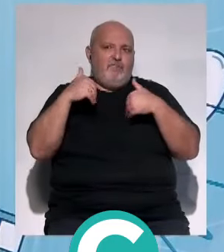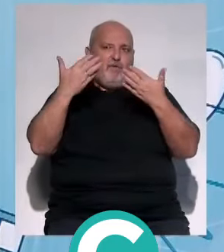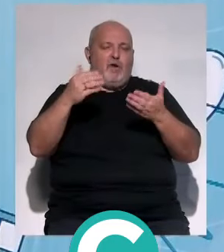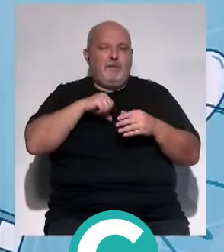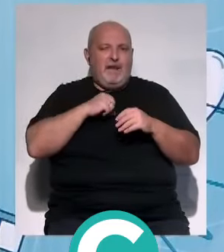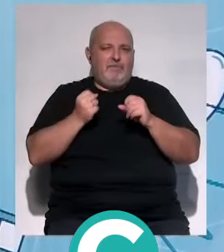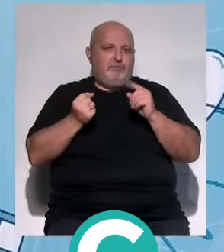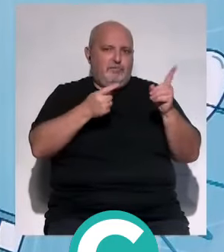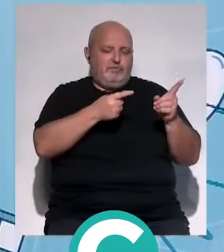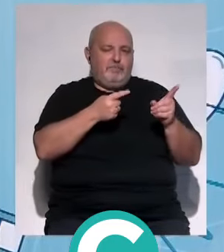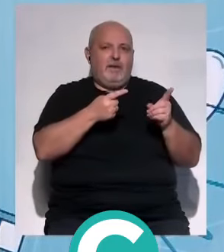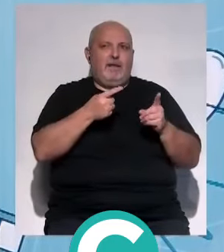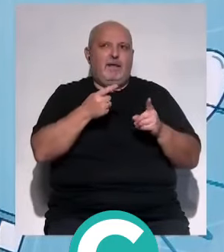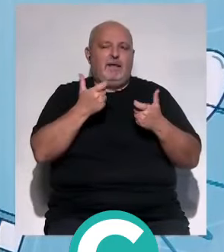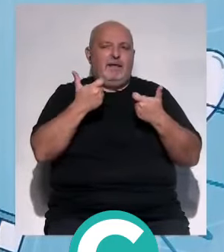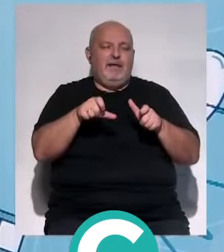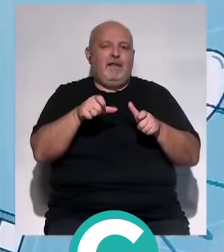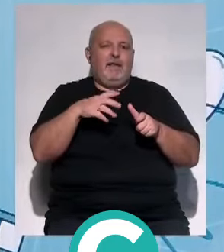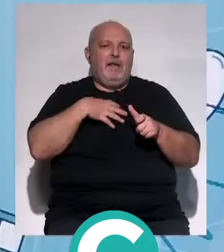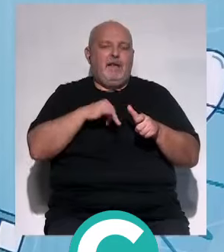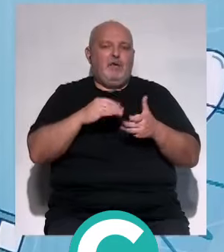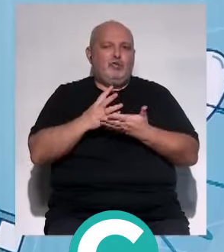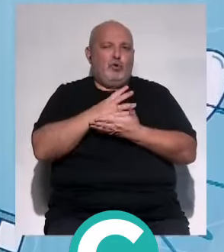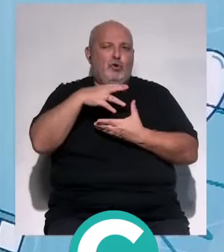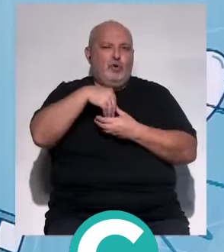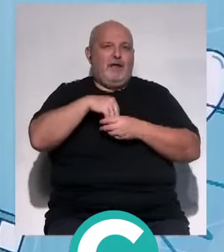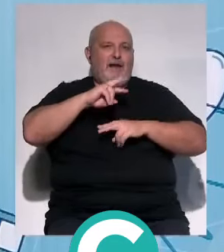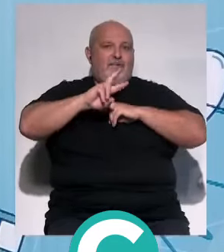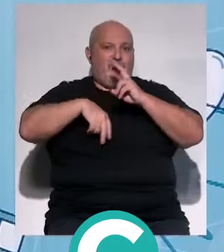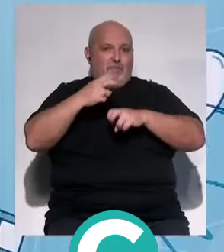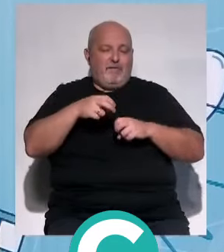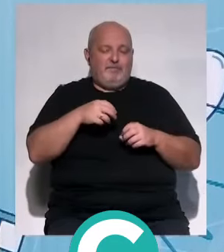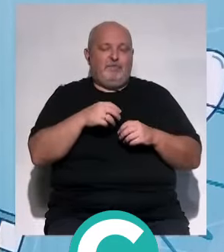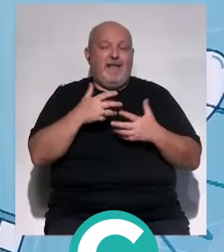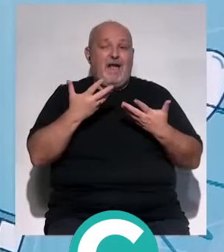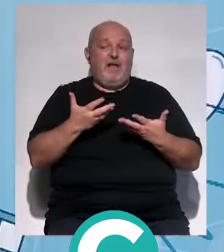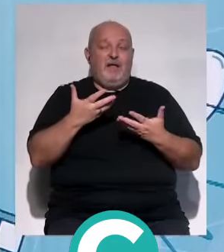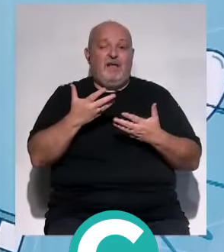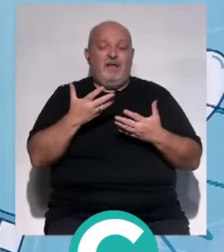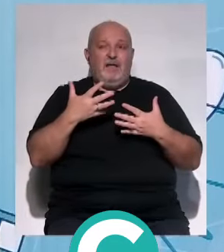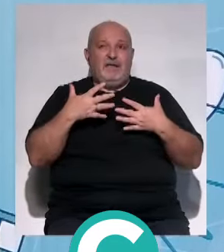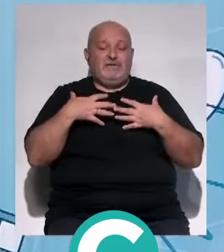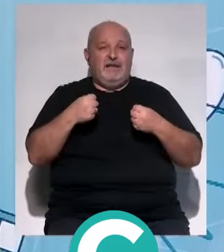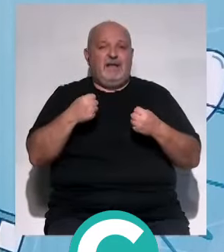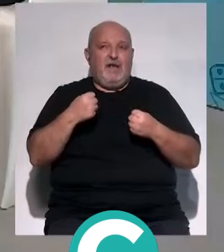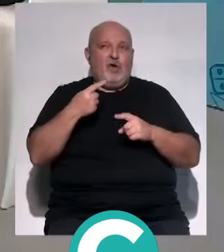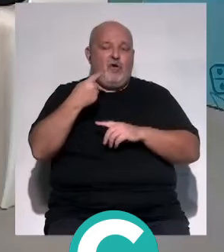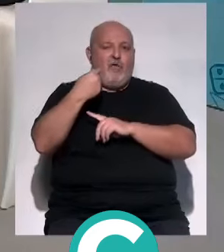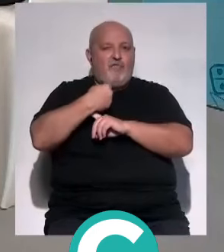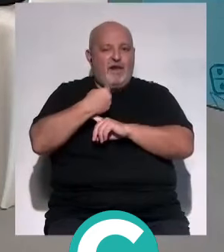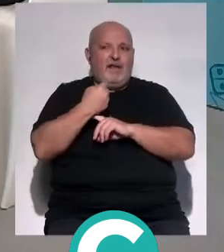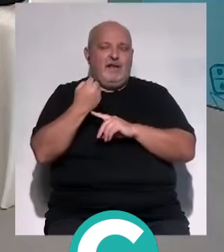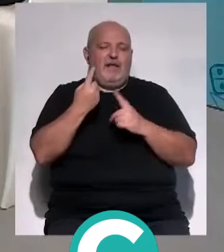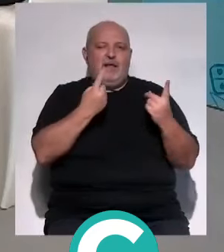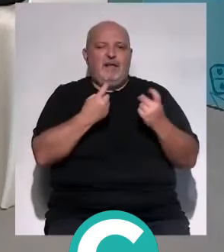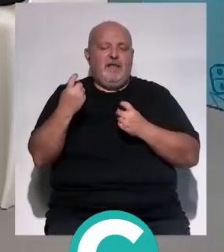del hospital, para ser posible toda esta reforma, que actualmente la sanidad te obliga y hace